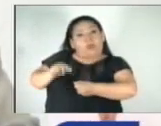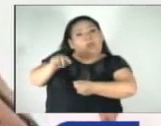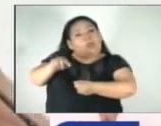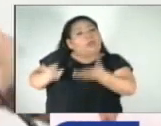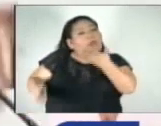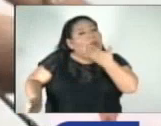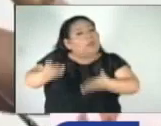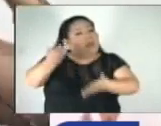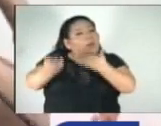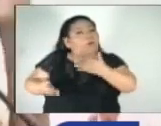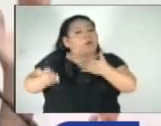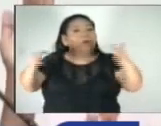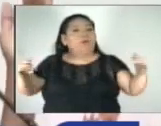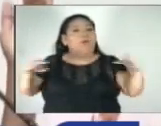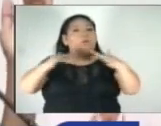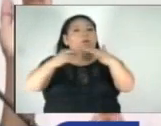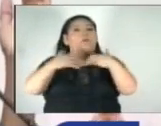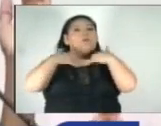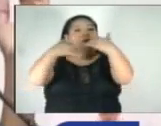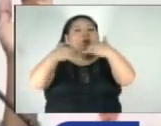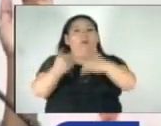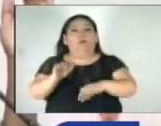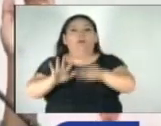y podría pasar a sesión plenaria este martes 12 de marzo.